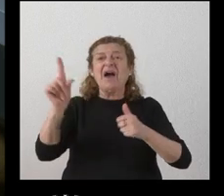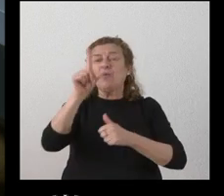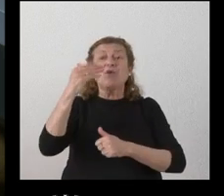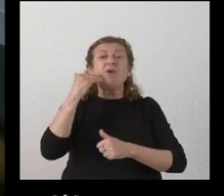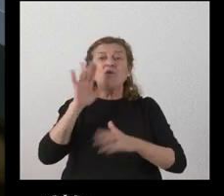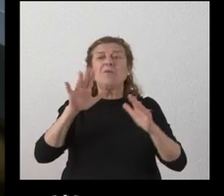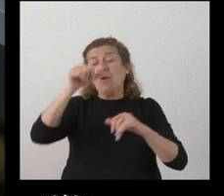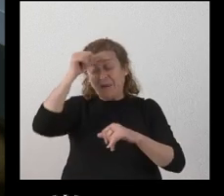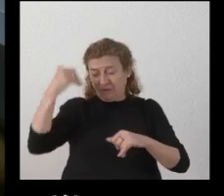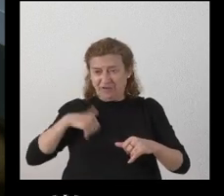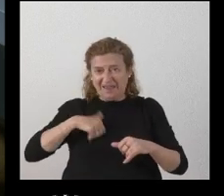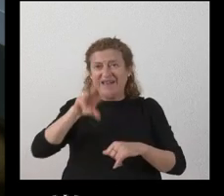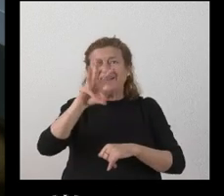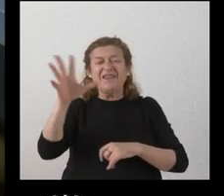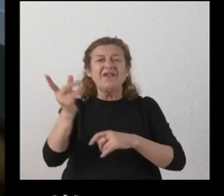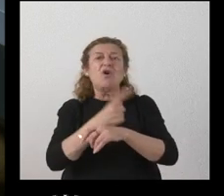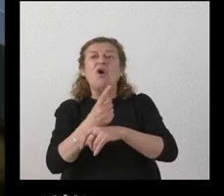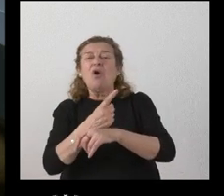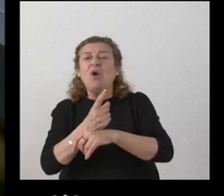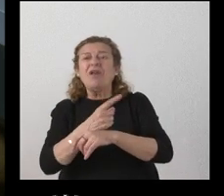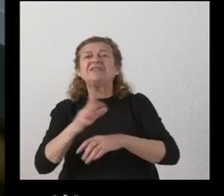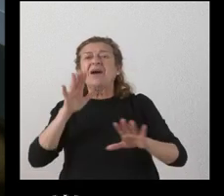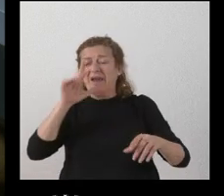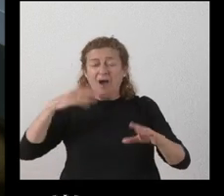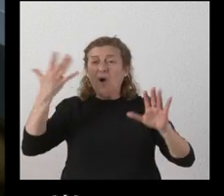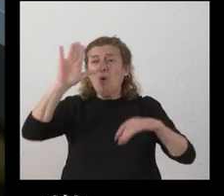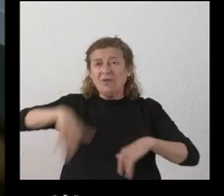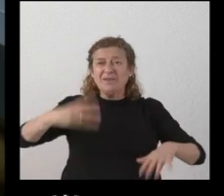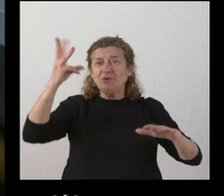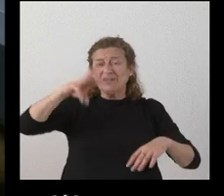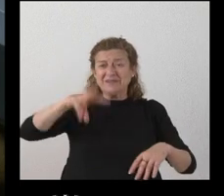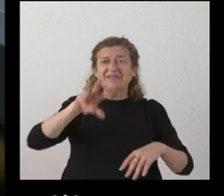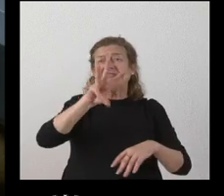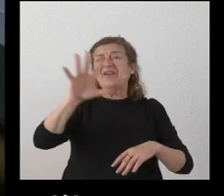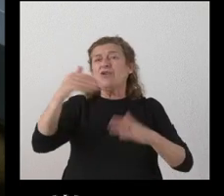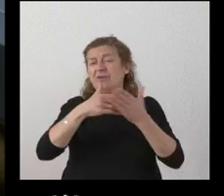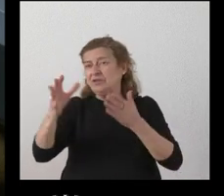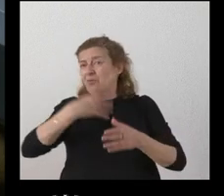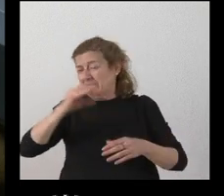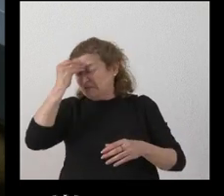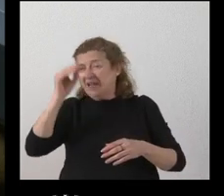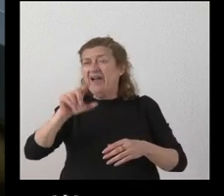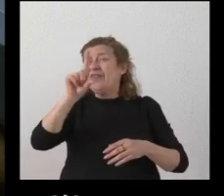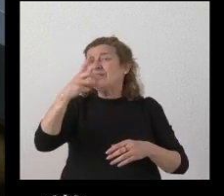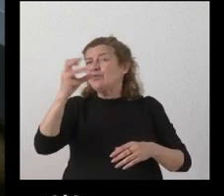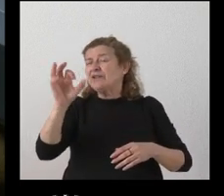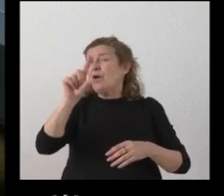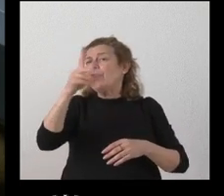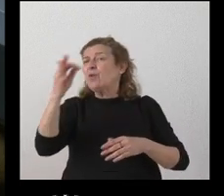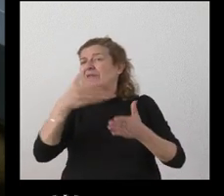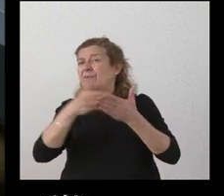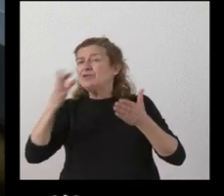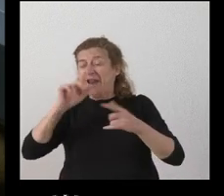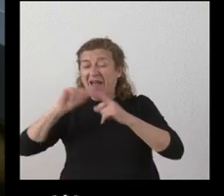se aplica a las 35 horas o sea para el último trimestre 35 millones se puede extrapolar unos 130 a 140 millones para todo un año para los siguientes